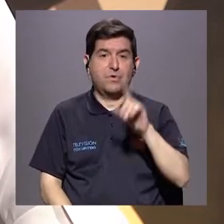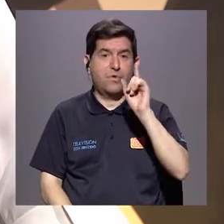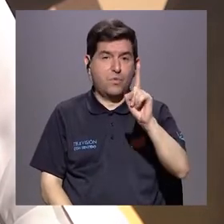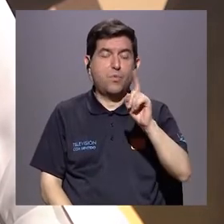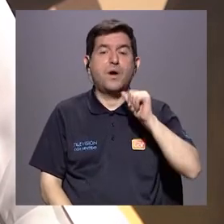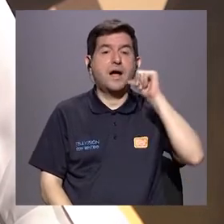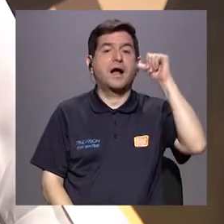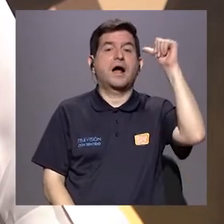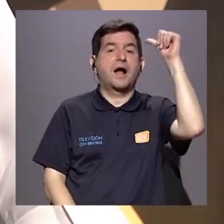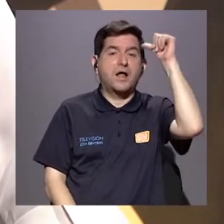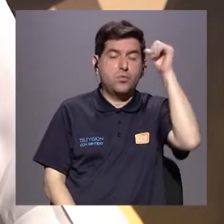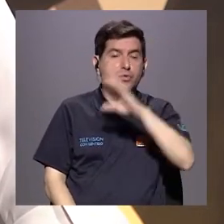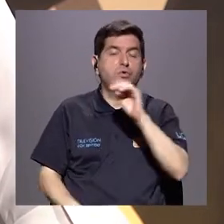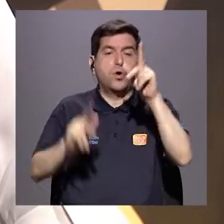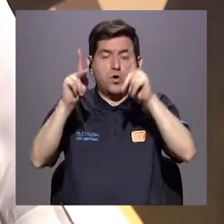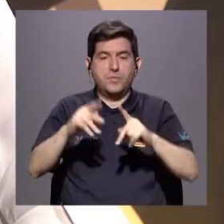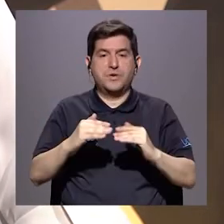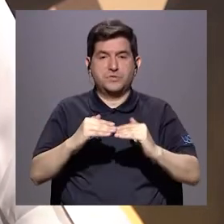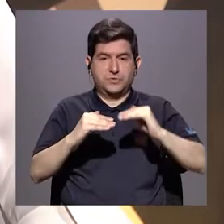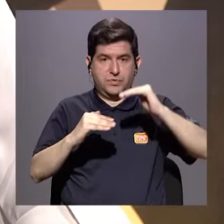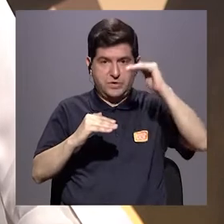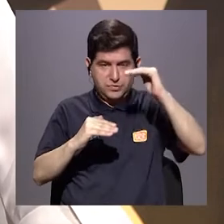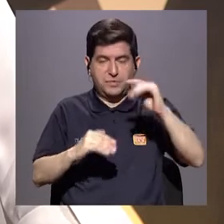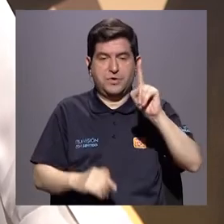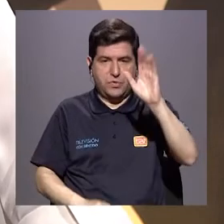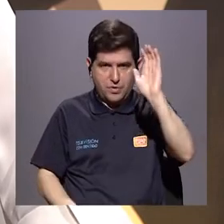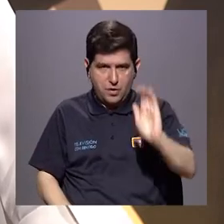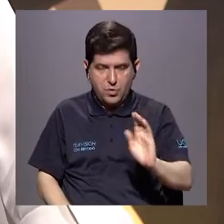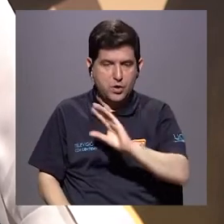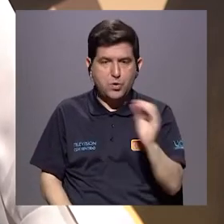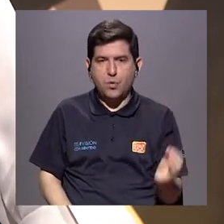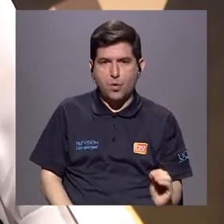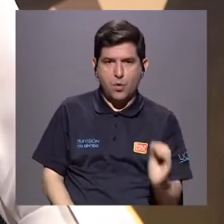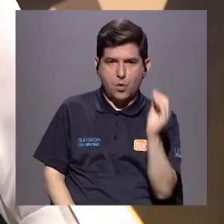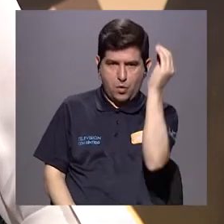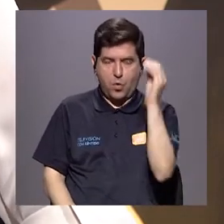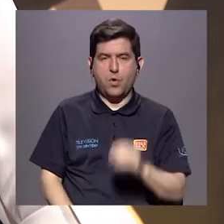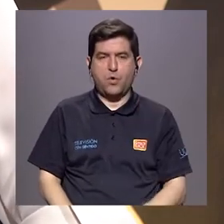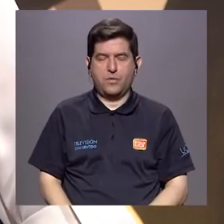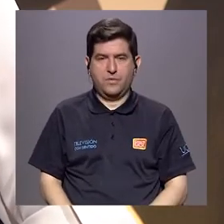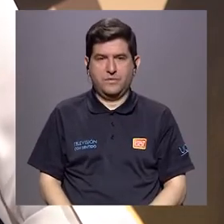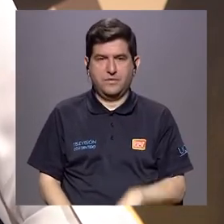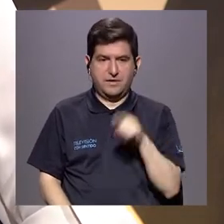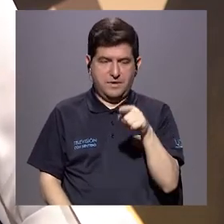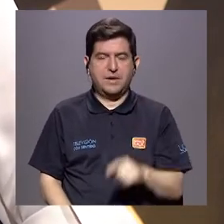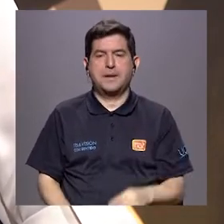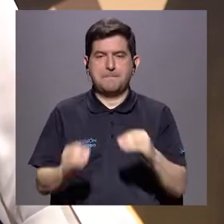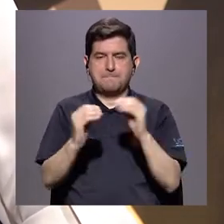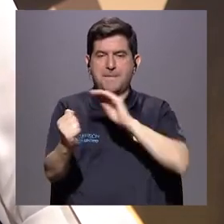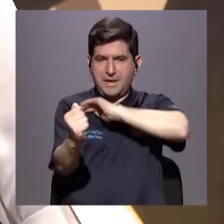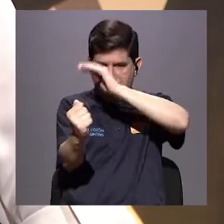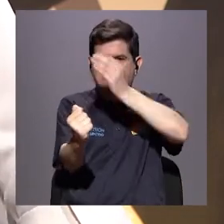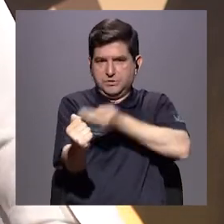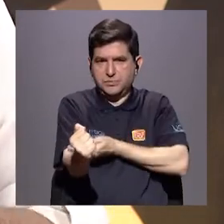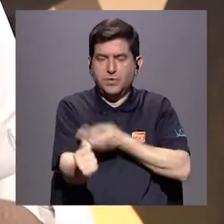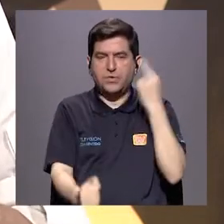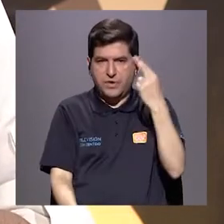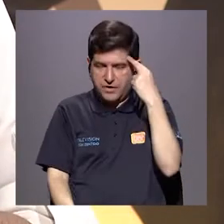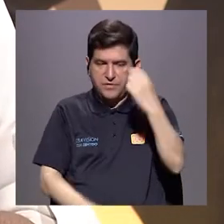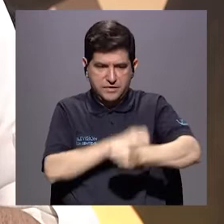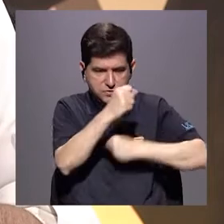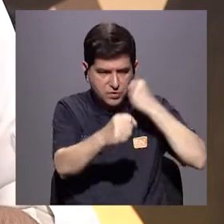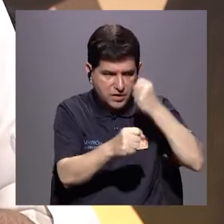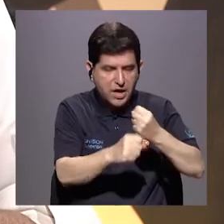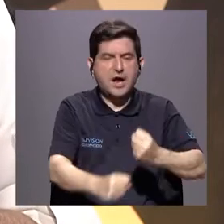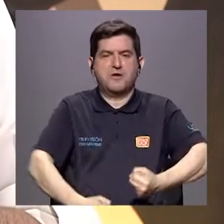un adulto o persona mayor que un niño o adolescente mayor, con mayor poder, debido a su